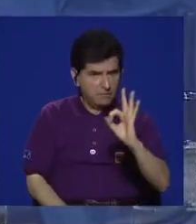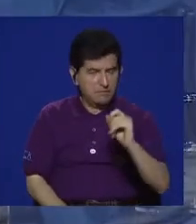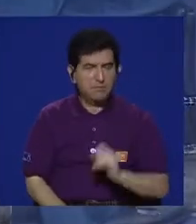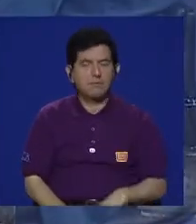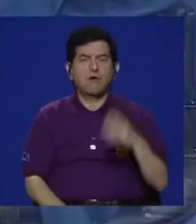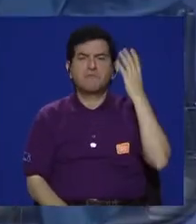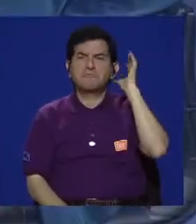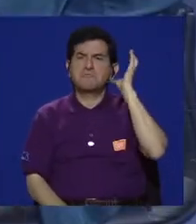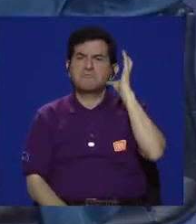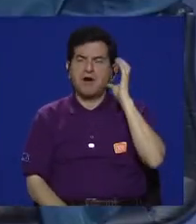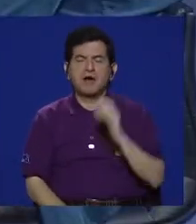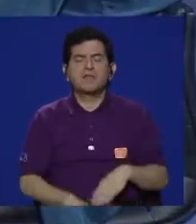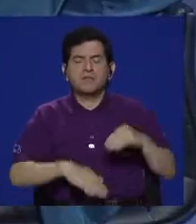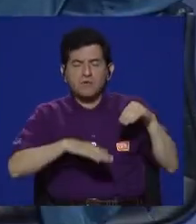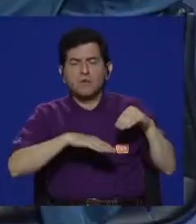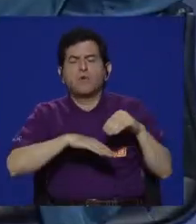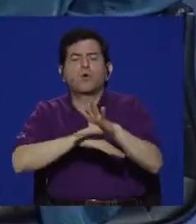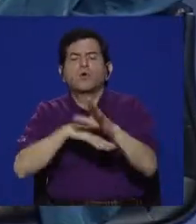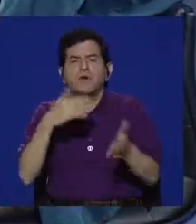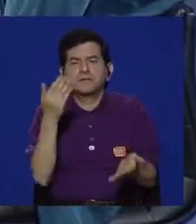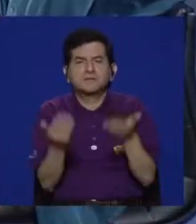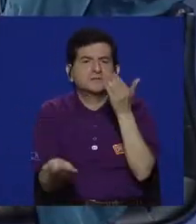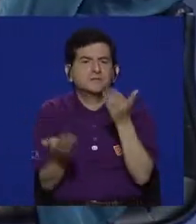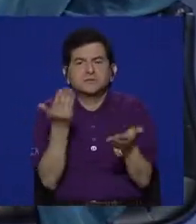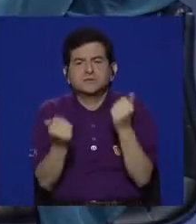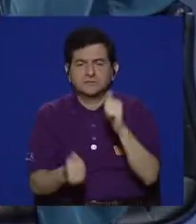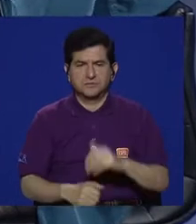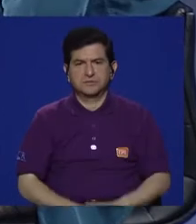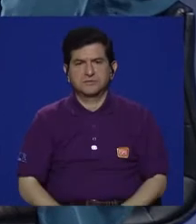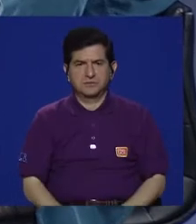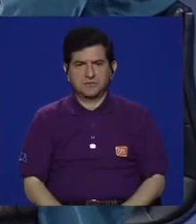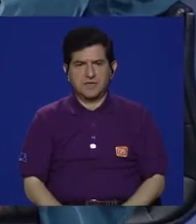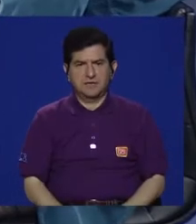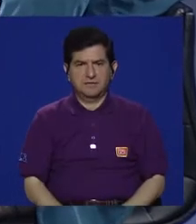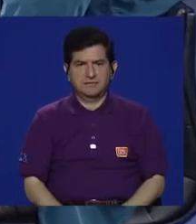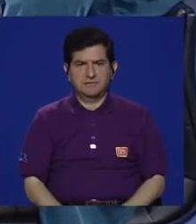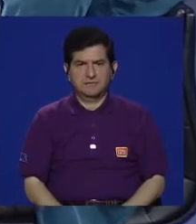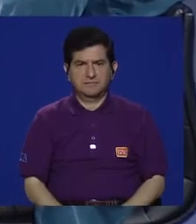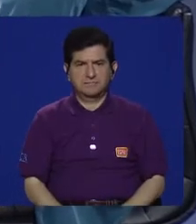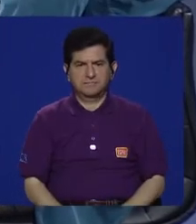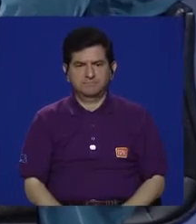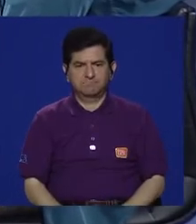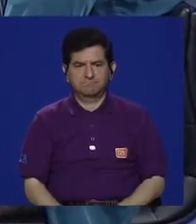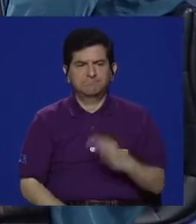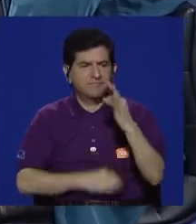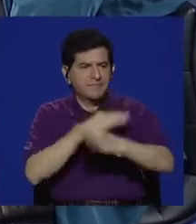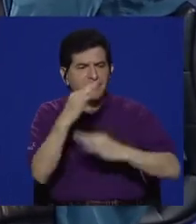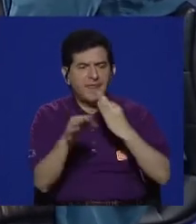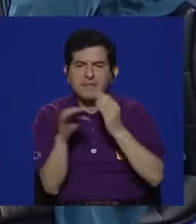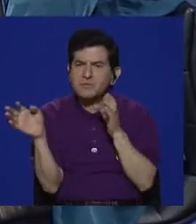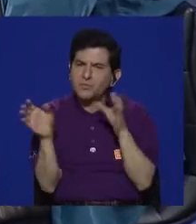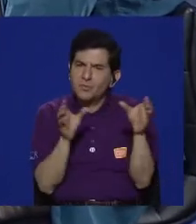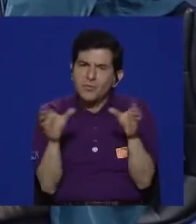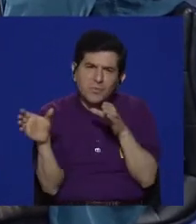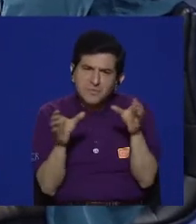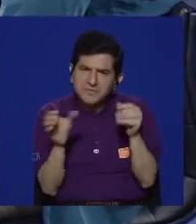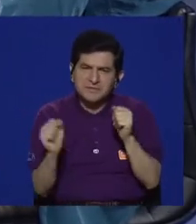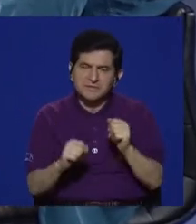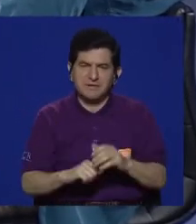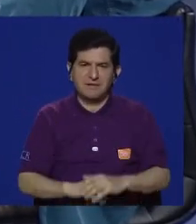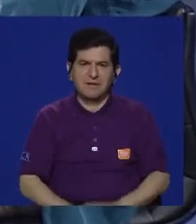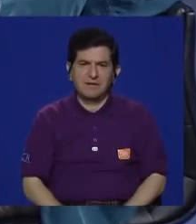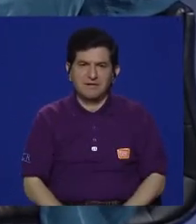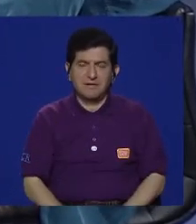Hay una radio con una orientación quizás más del lado comercial, ¿verdad?